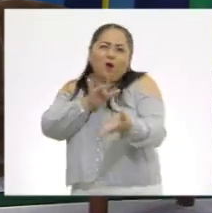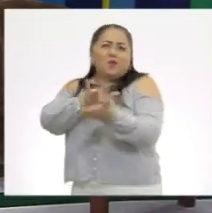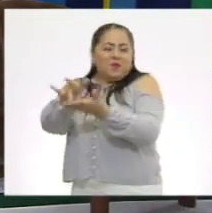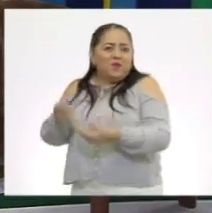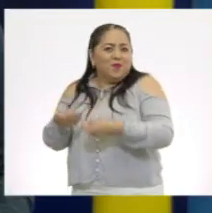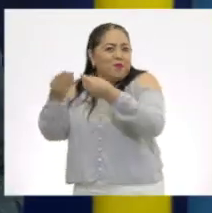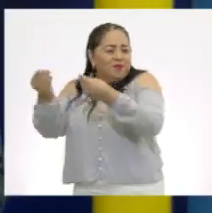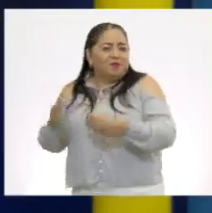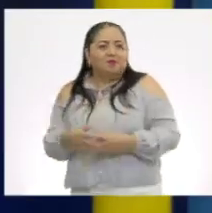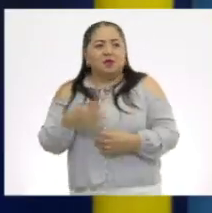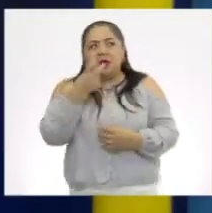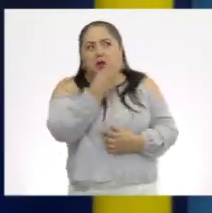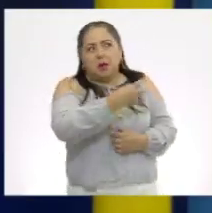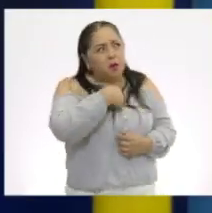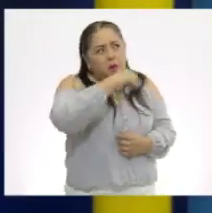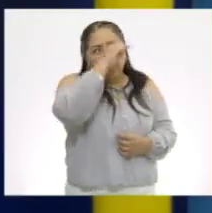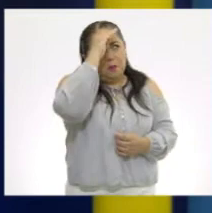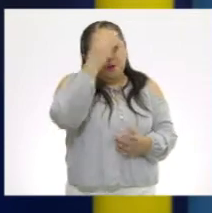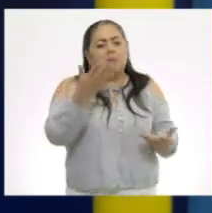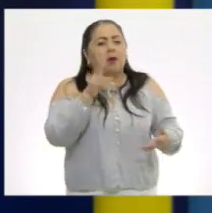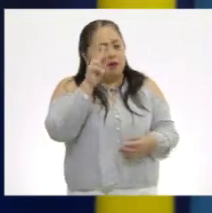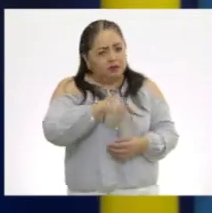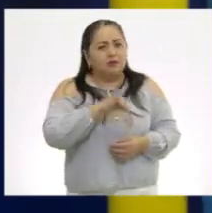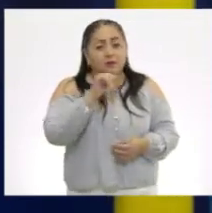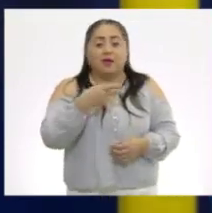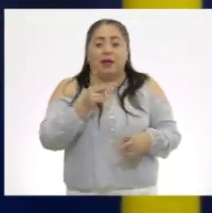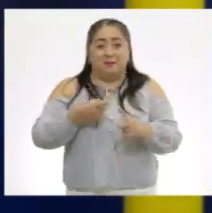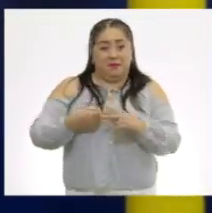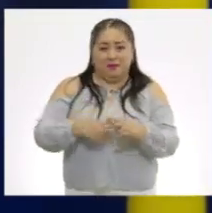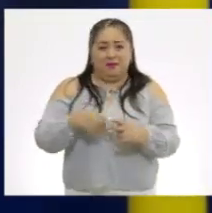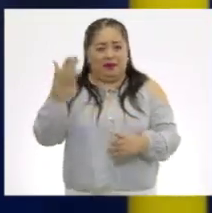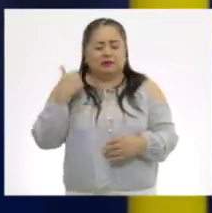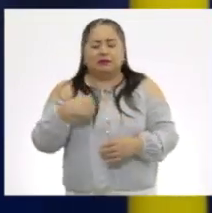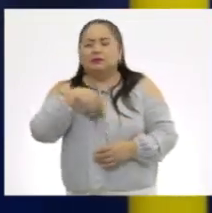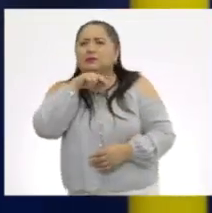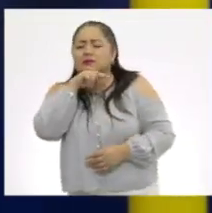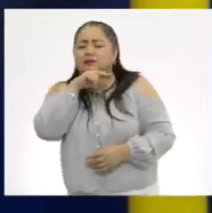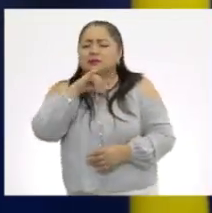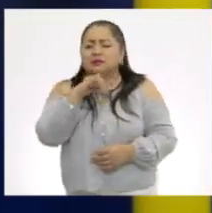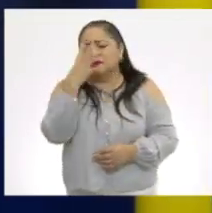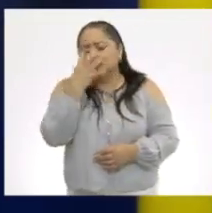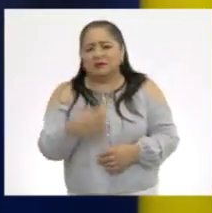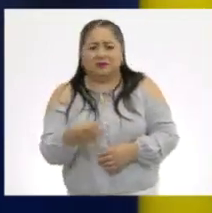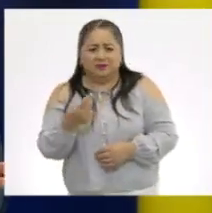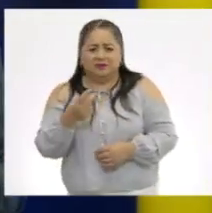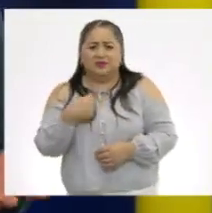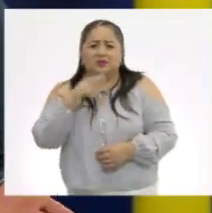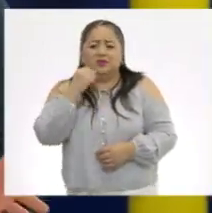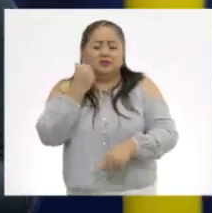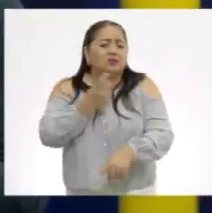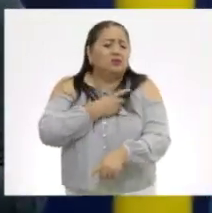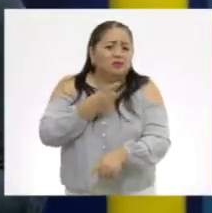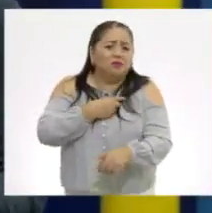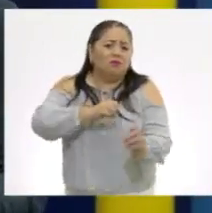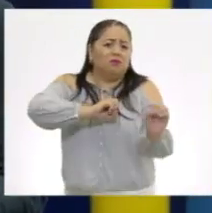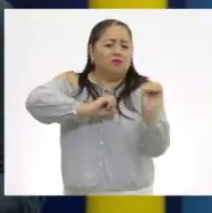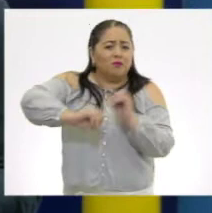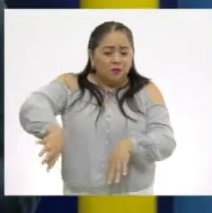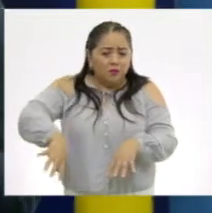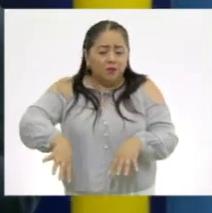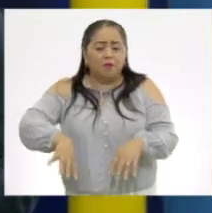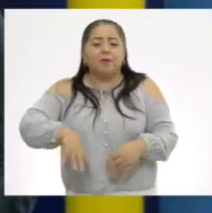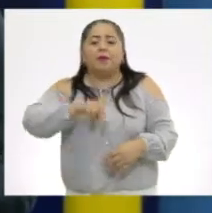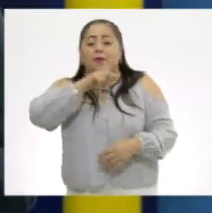No lo había pensado de esa forma. Bueno, al principio solo me preocupé por los perritos, la verdad. No quería que estuvieran solos, abandonados.